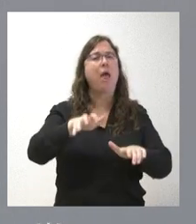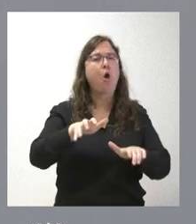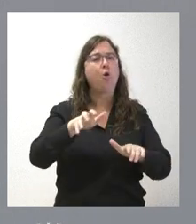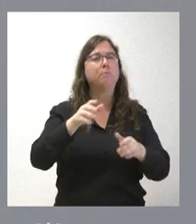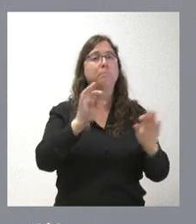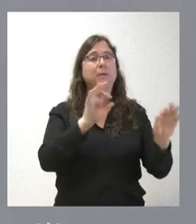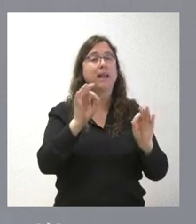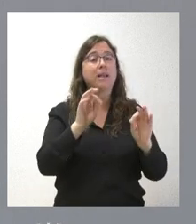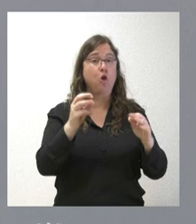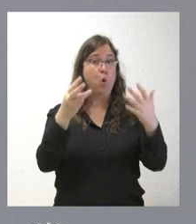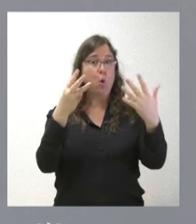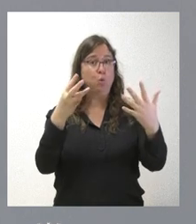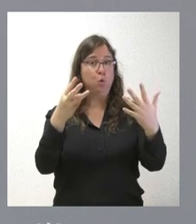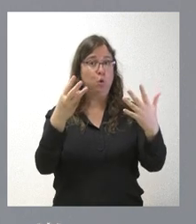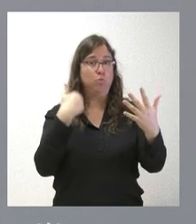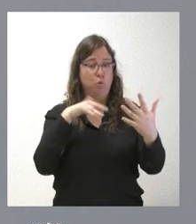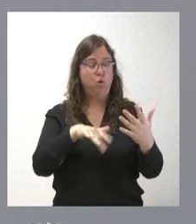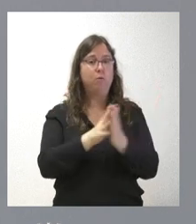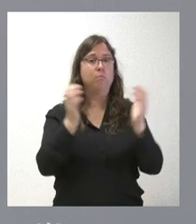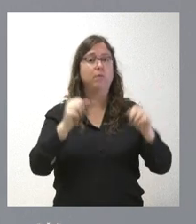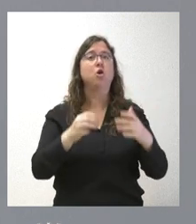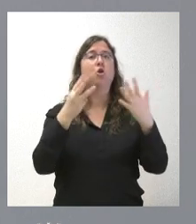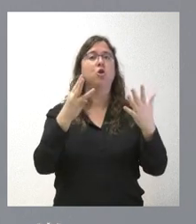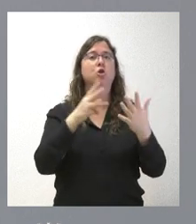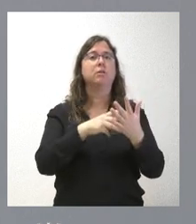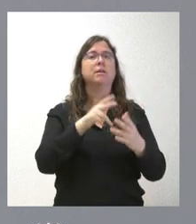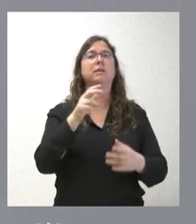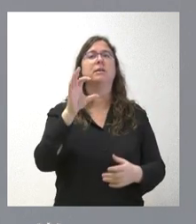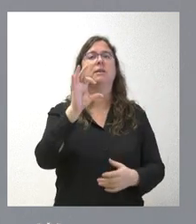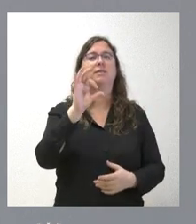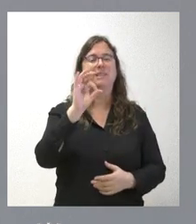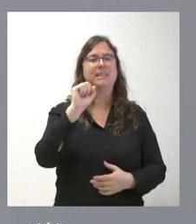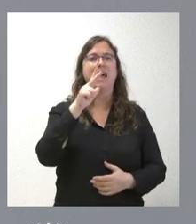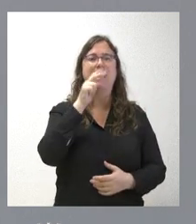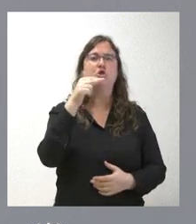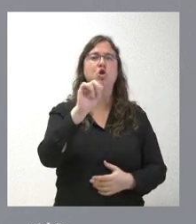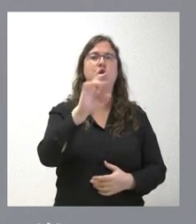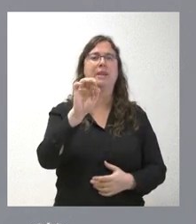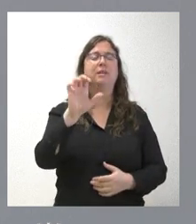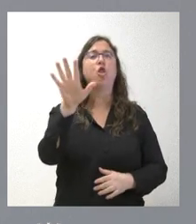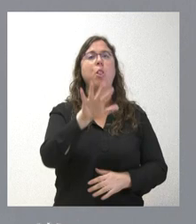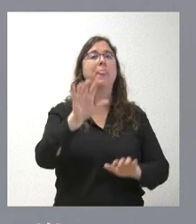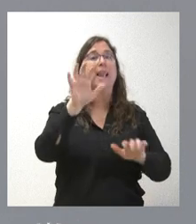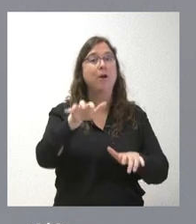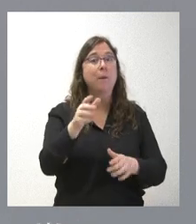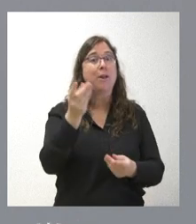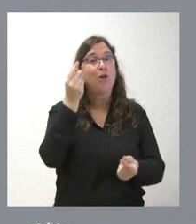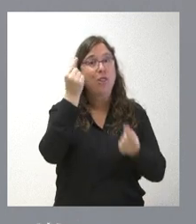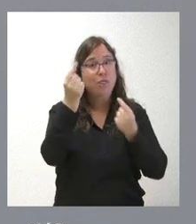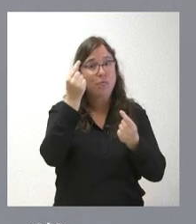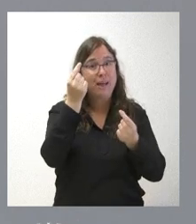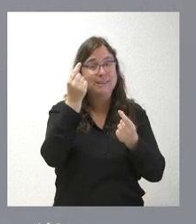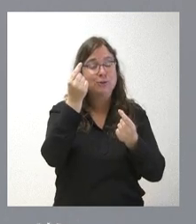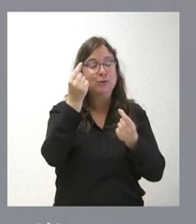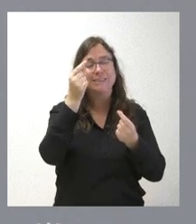en las ocho, que hoy hemos acordado, en Saechores, en León. Pero no tengo el dato de si forma parte de